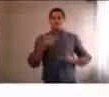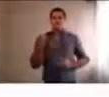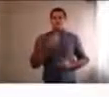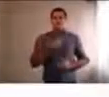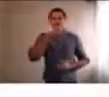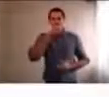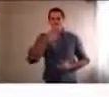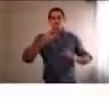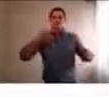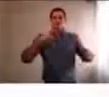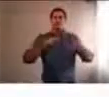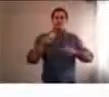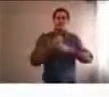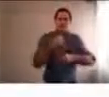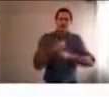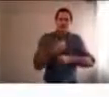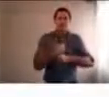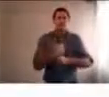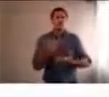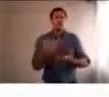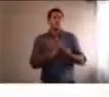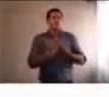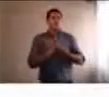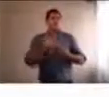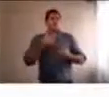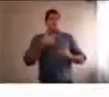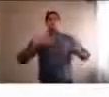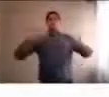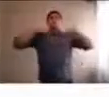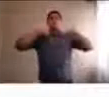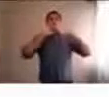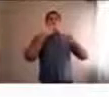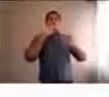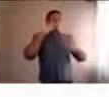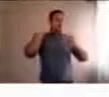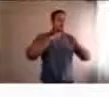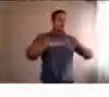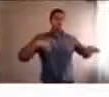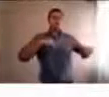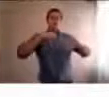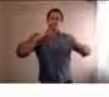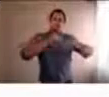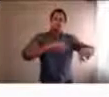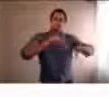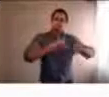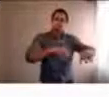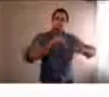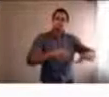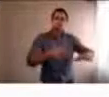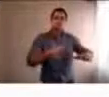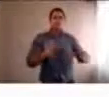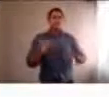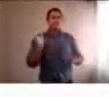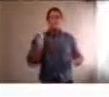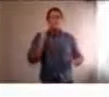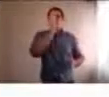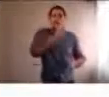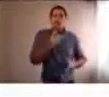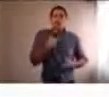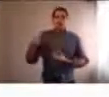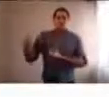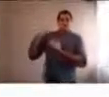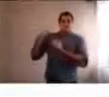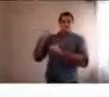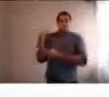ser maestros de nuestros hijos, sin tener la didáctica ni la vocación. Y a veces también el